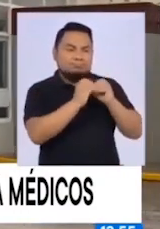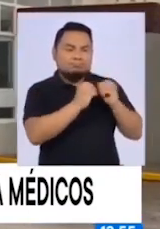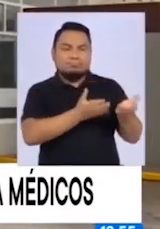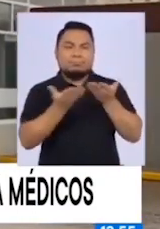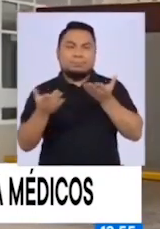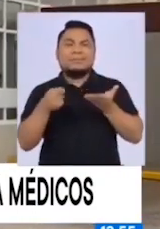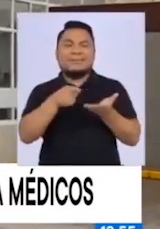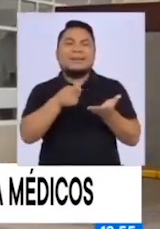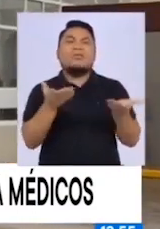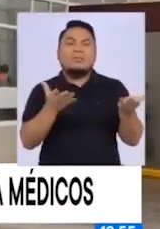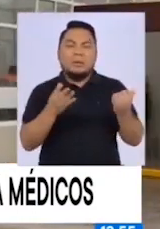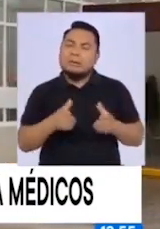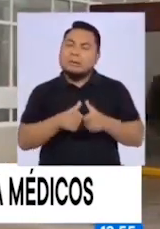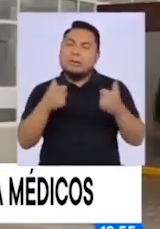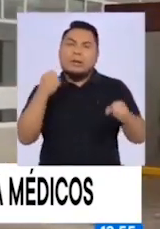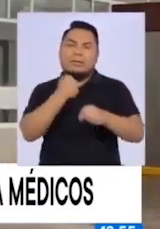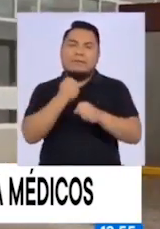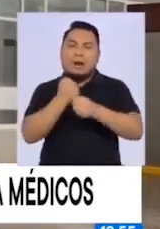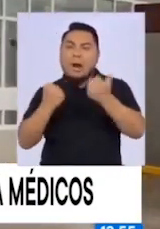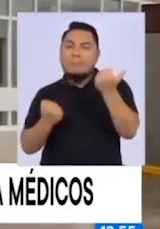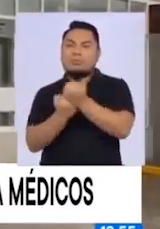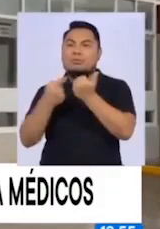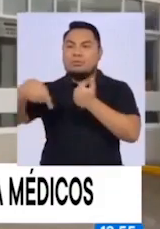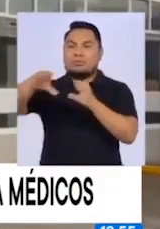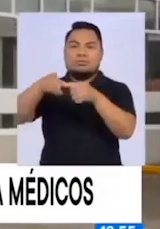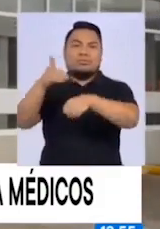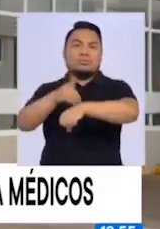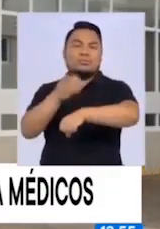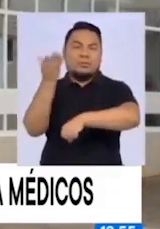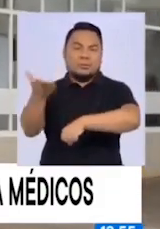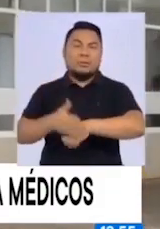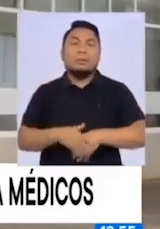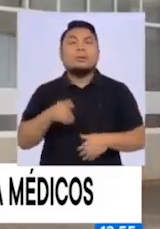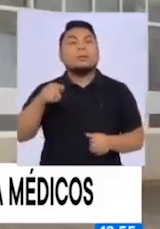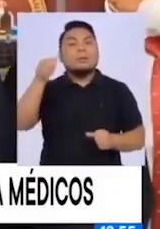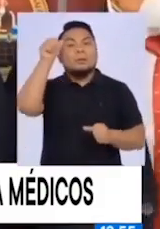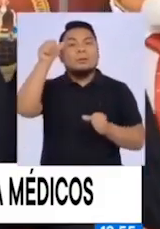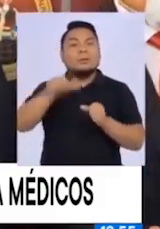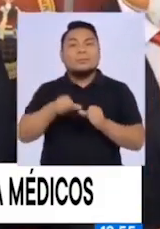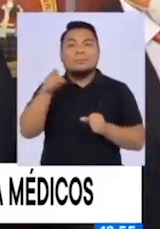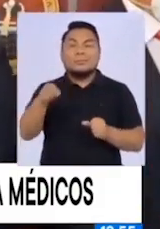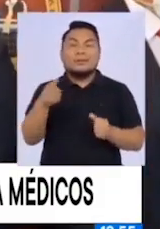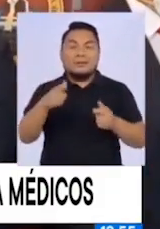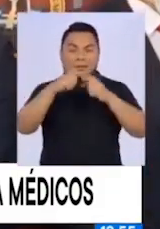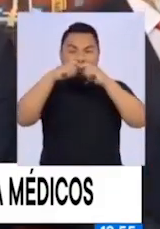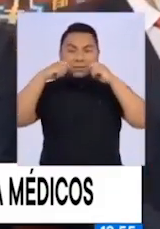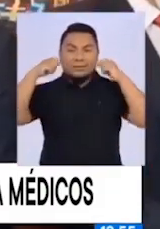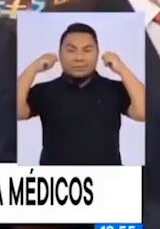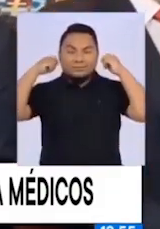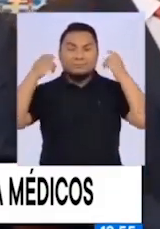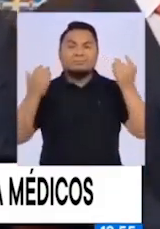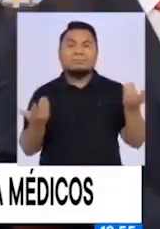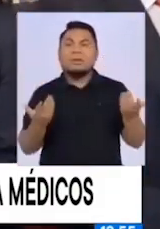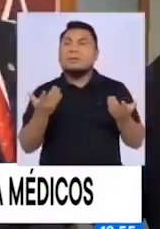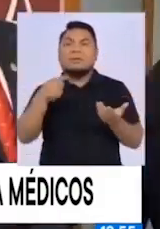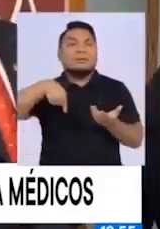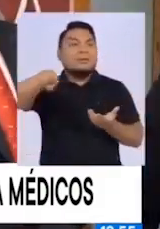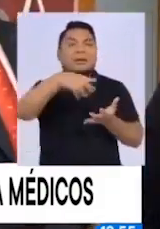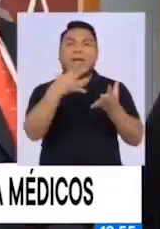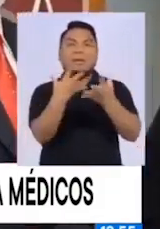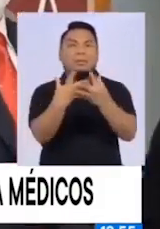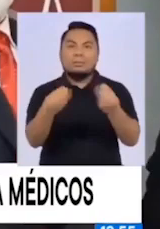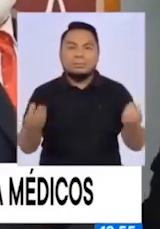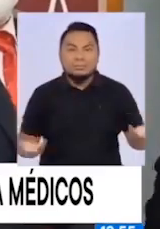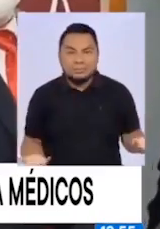ello se estaría brindando un gran aporte a los médicos de la región. Recordemos que las mascarillas se encuentran prácticamente